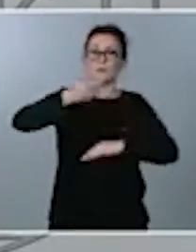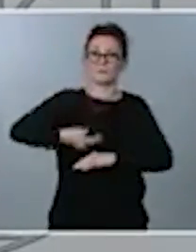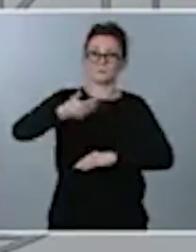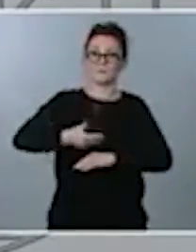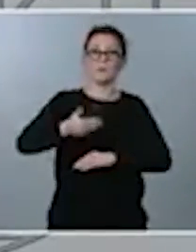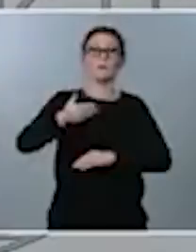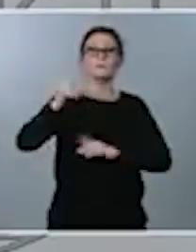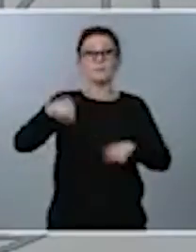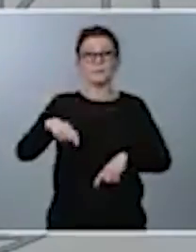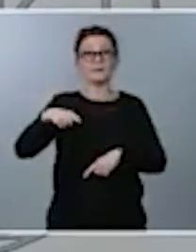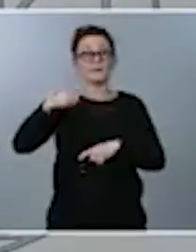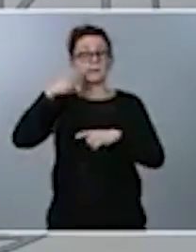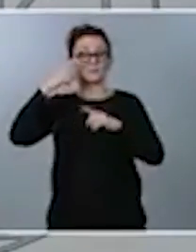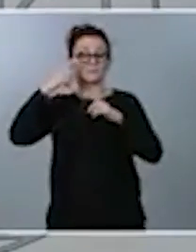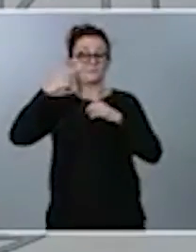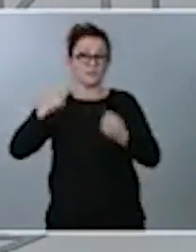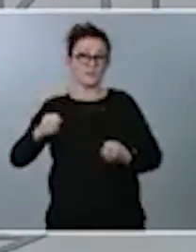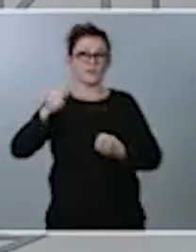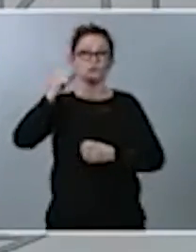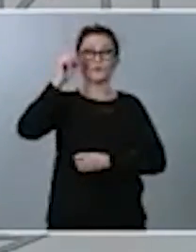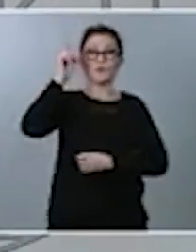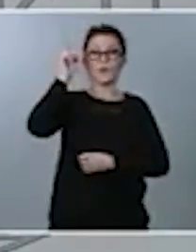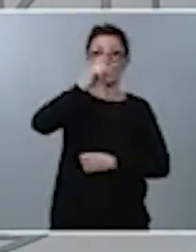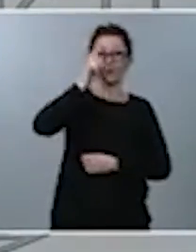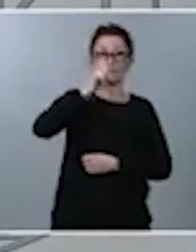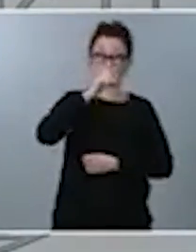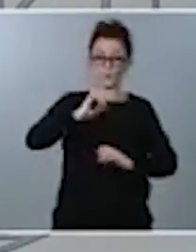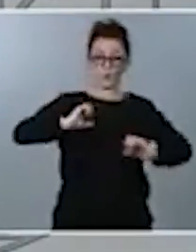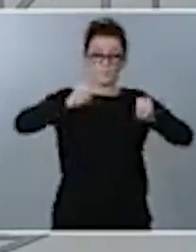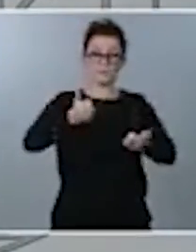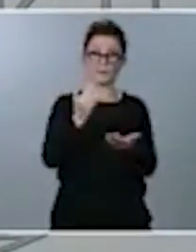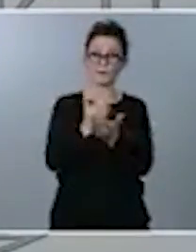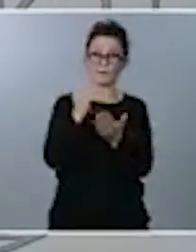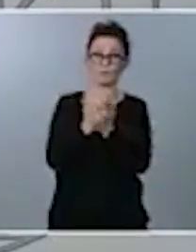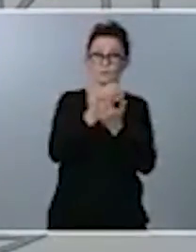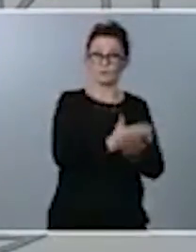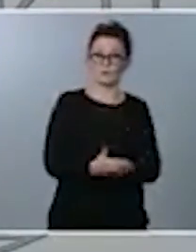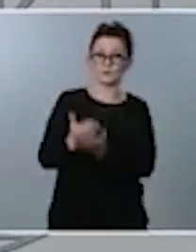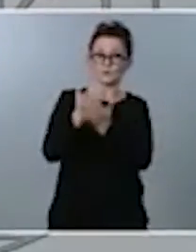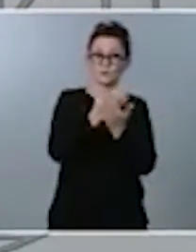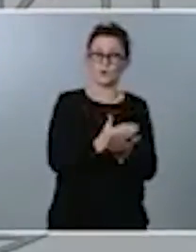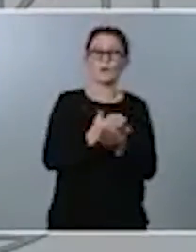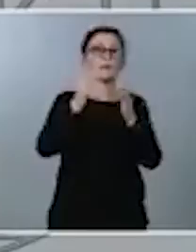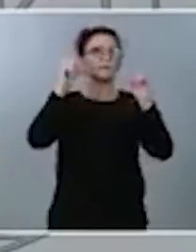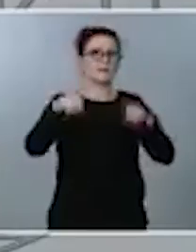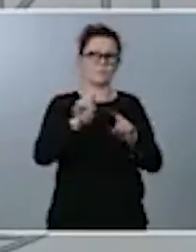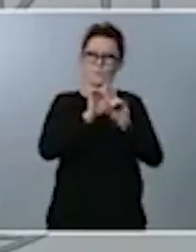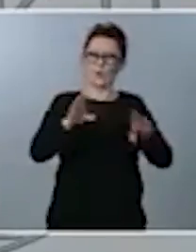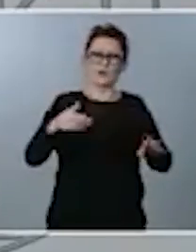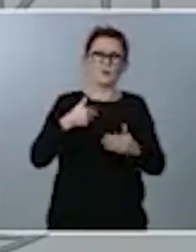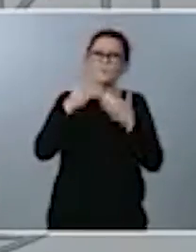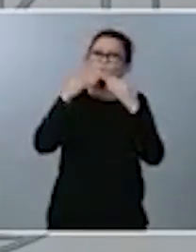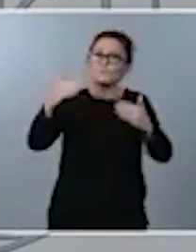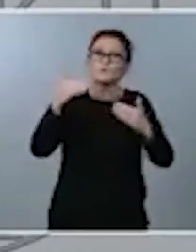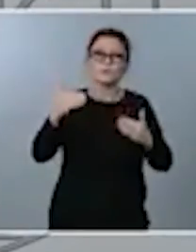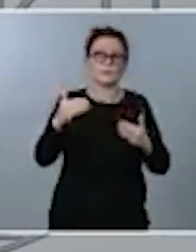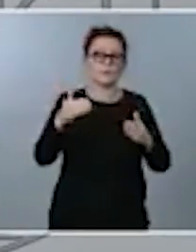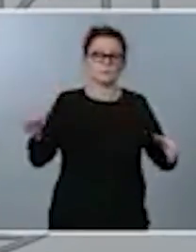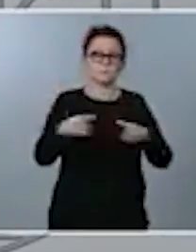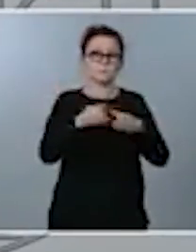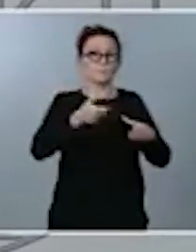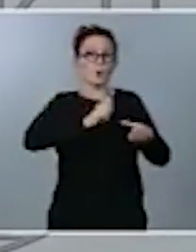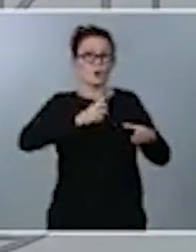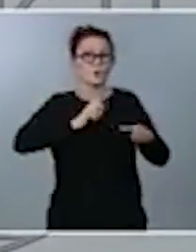también los educativos, con el comienzo del curso escolar, por supuesto, cuerpo y fuerza de seguridad del estado. Y creo que la